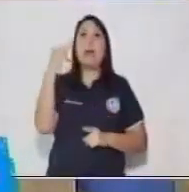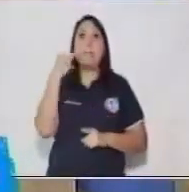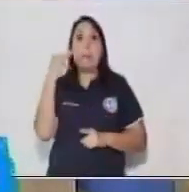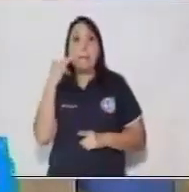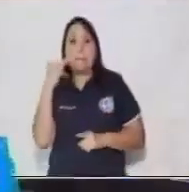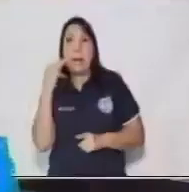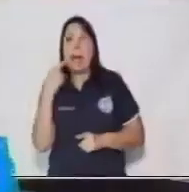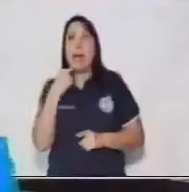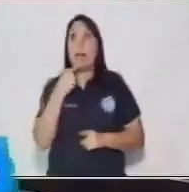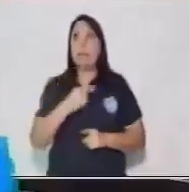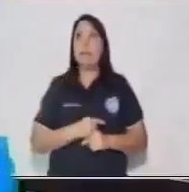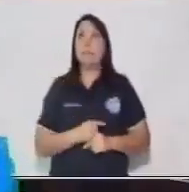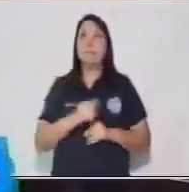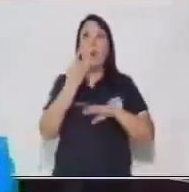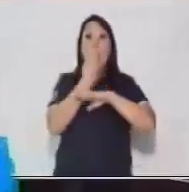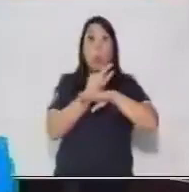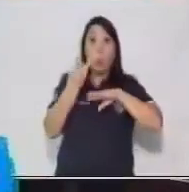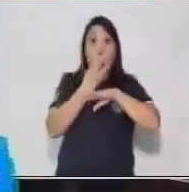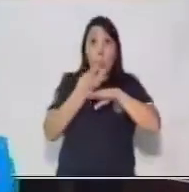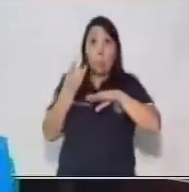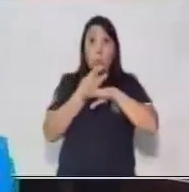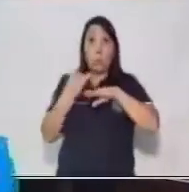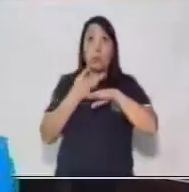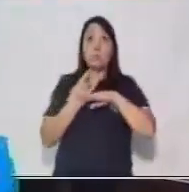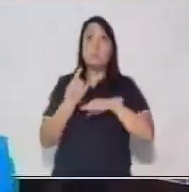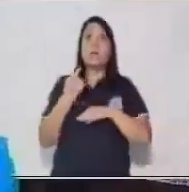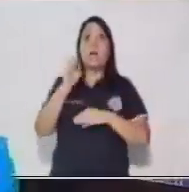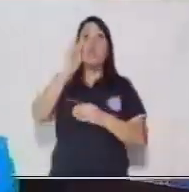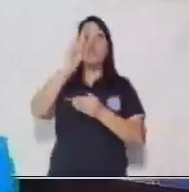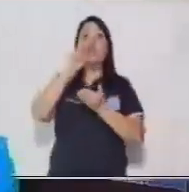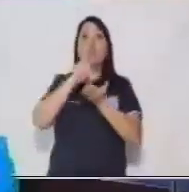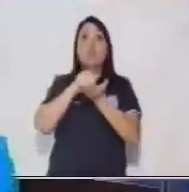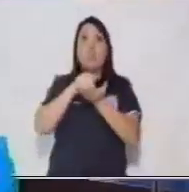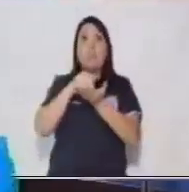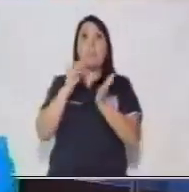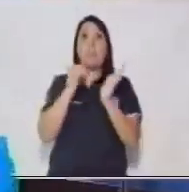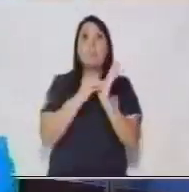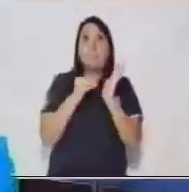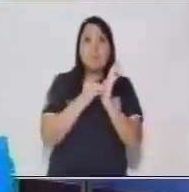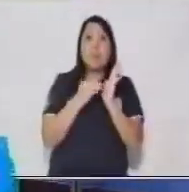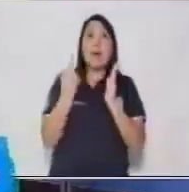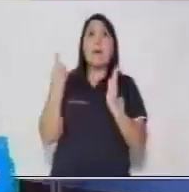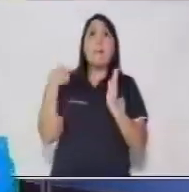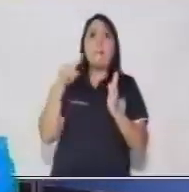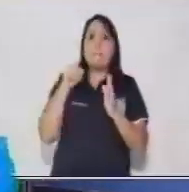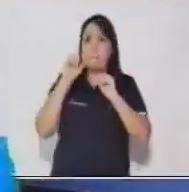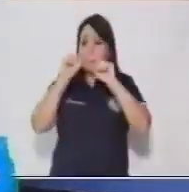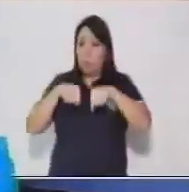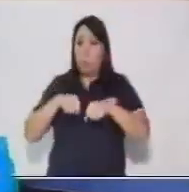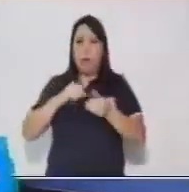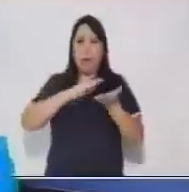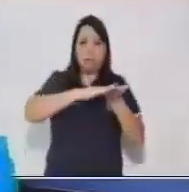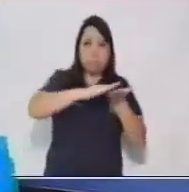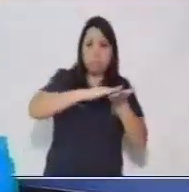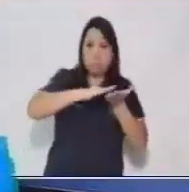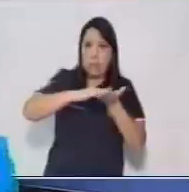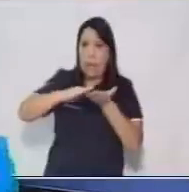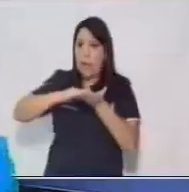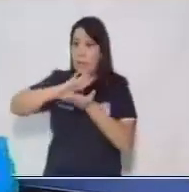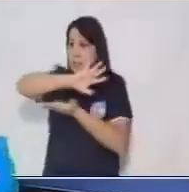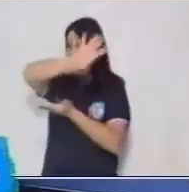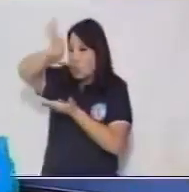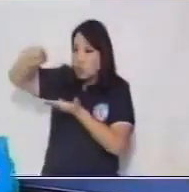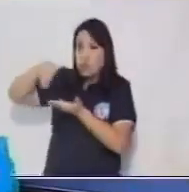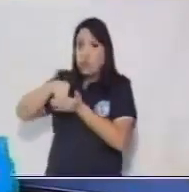utiliza 2.000 quetzales para cubrir los gastos de la